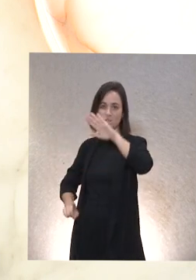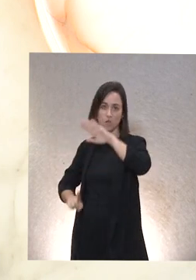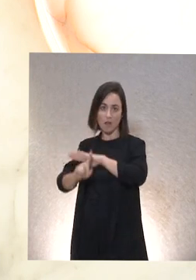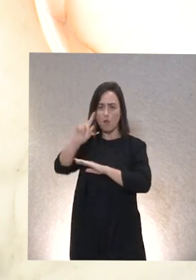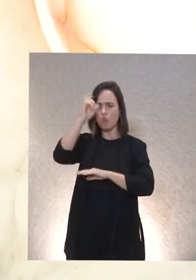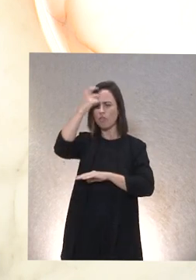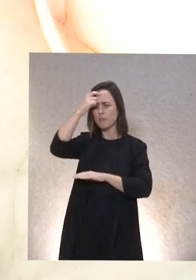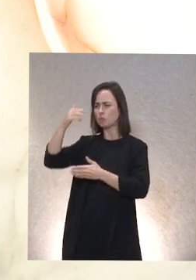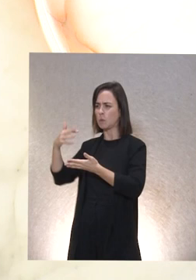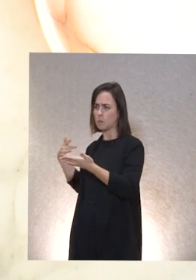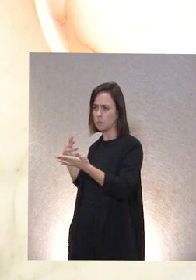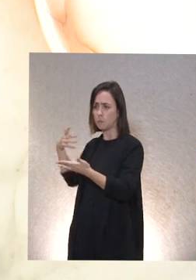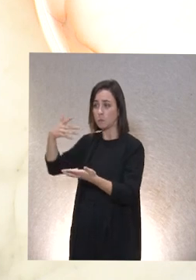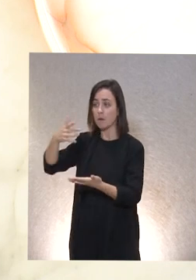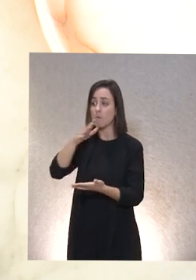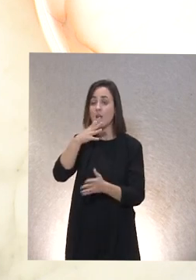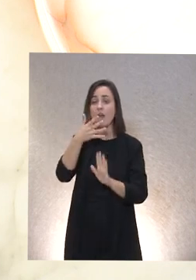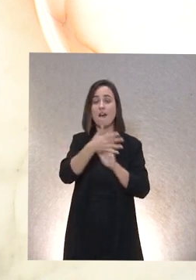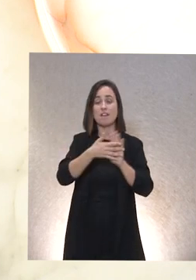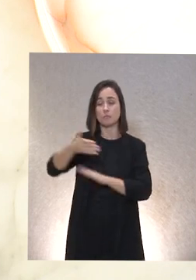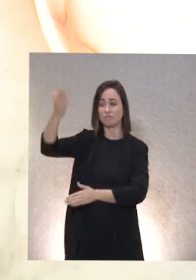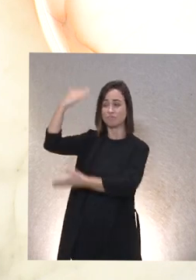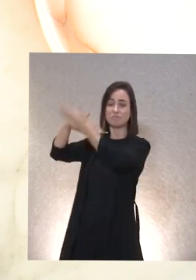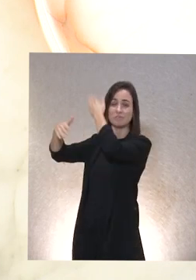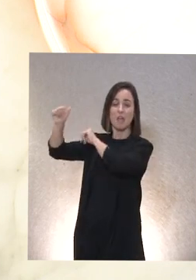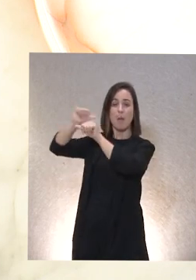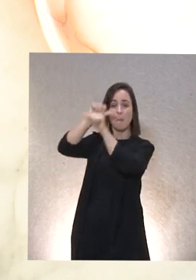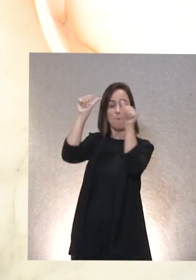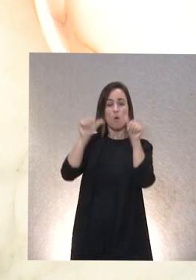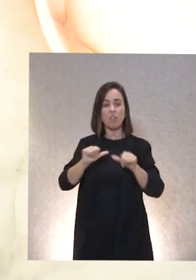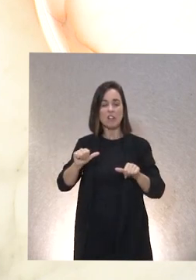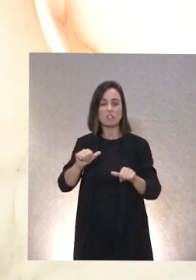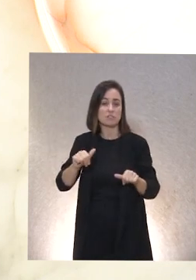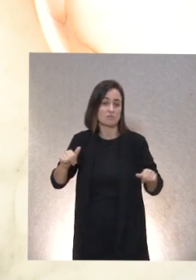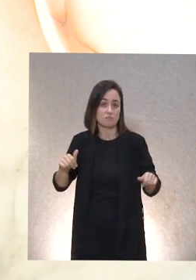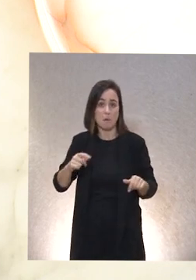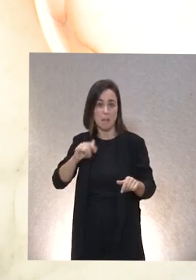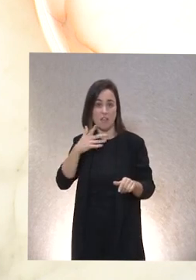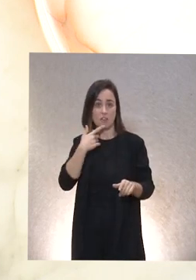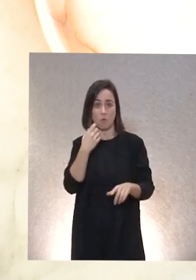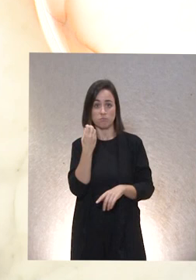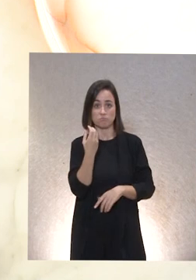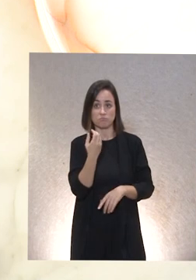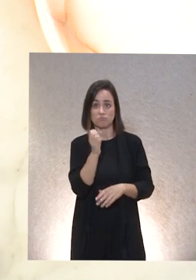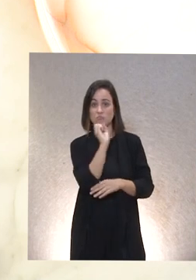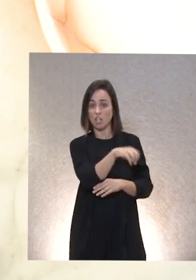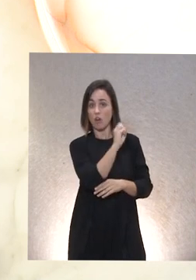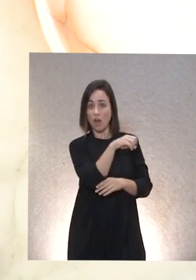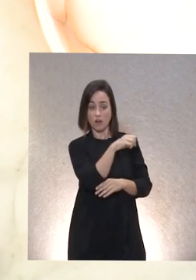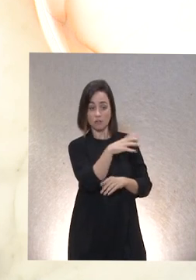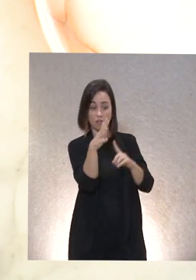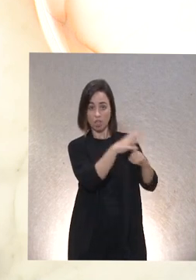afortunadamente hemos pasado de modelos de casi de ignorar ¿no? a la persona con discapacidad